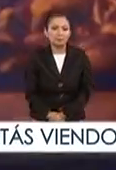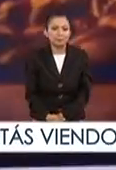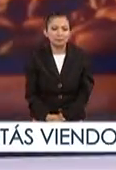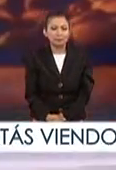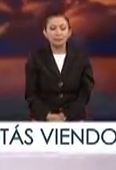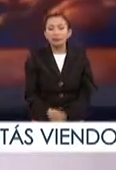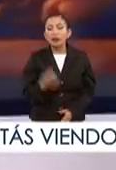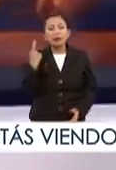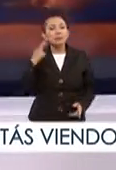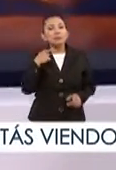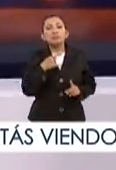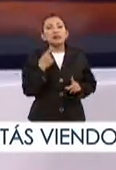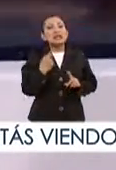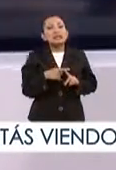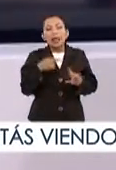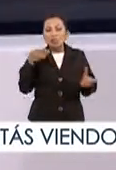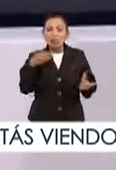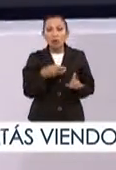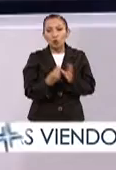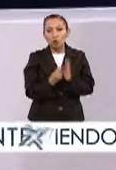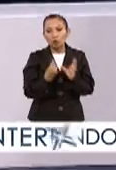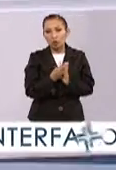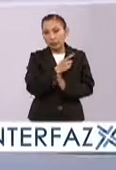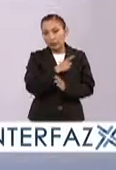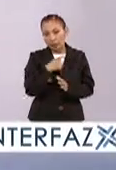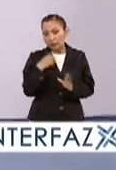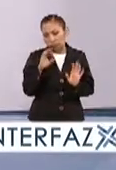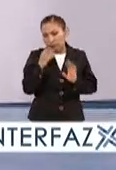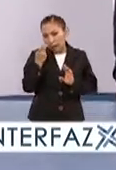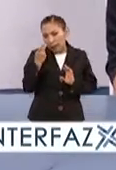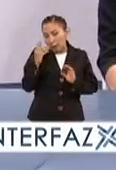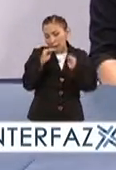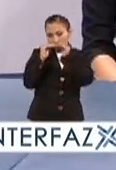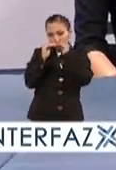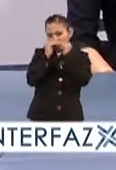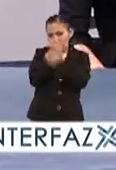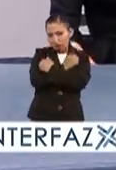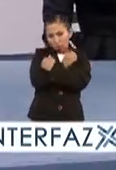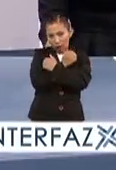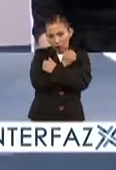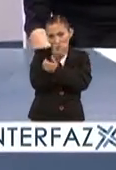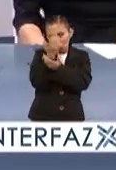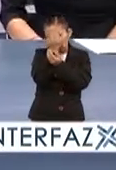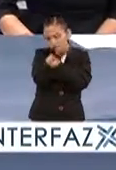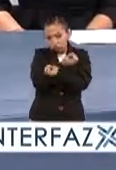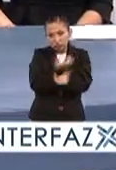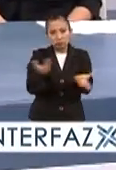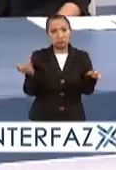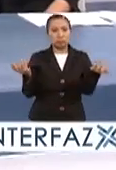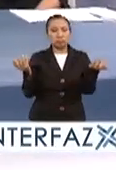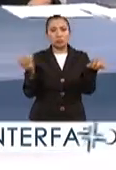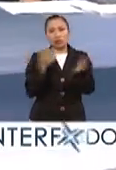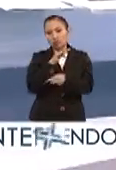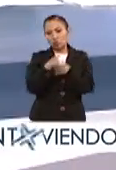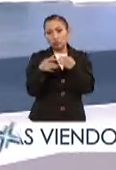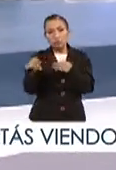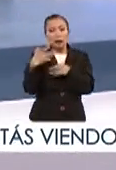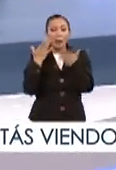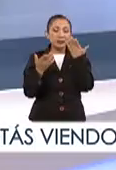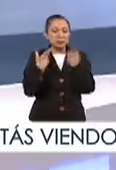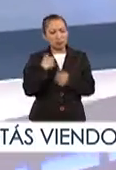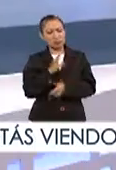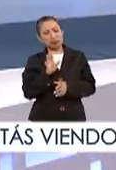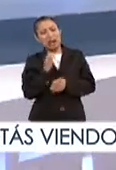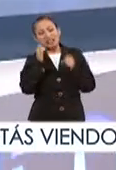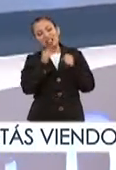Oye, ¿y para qué va dirigido este MOOC? Digo, hablamos de democratizar precisamente el conocimiento, pero luego mucha gente